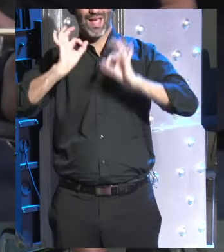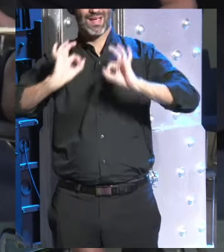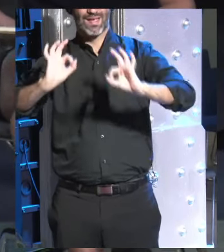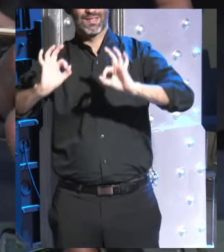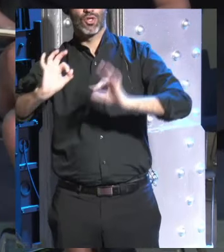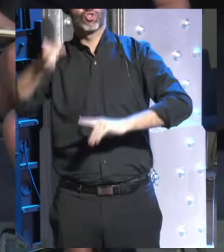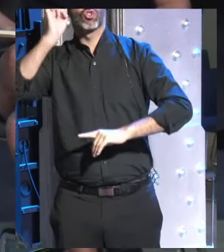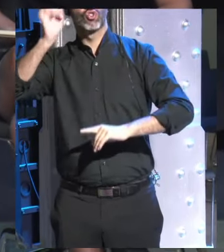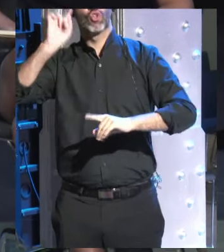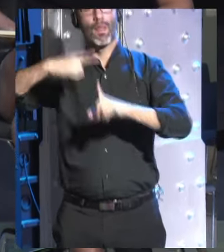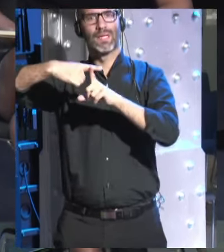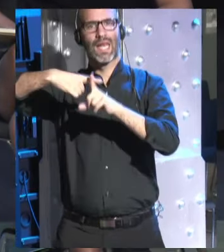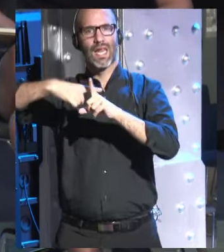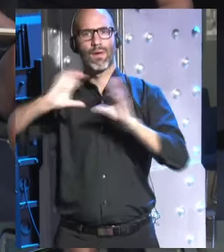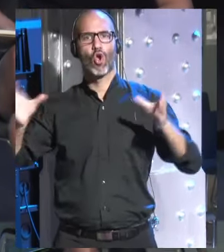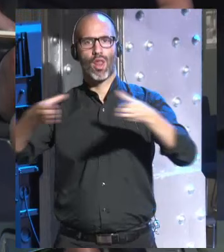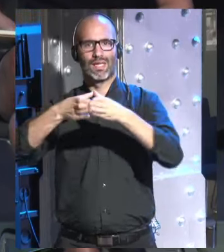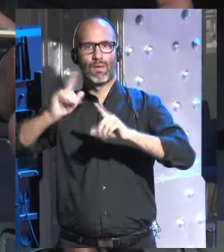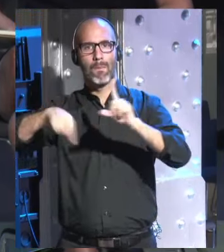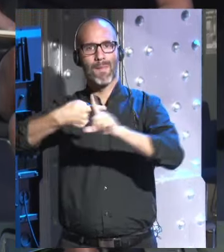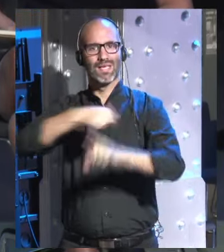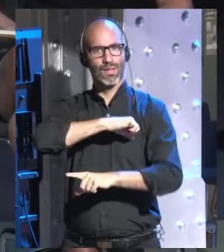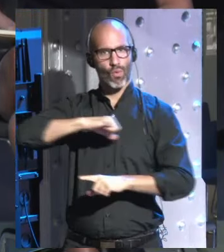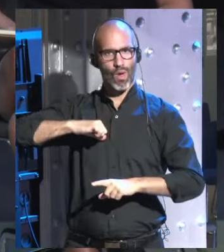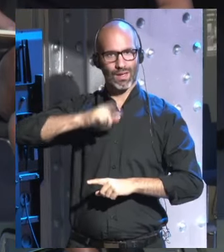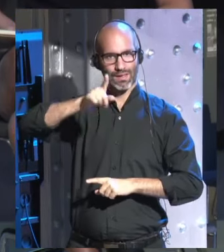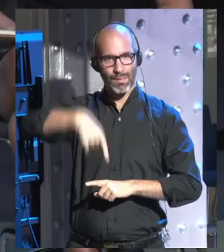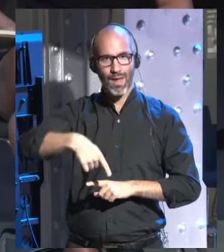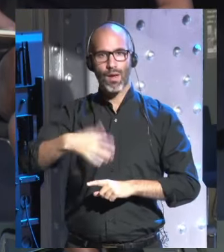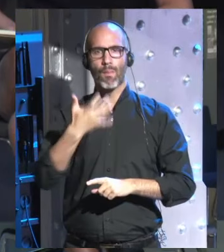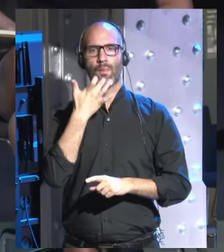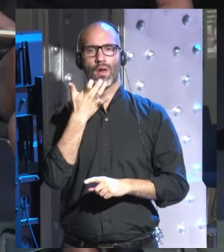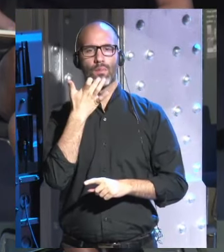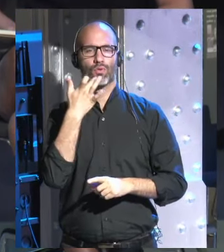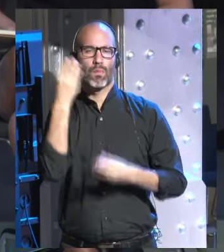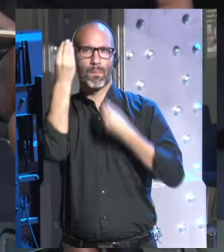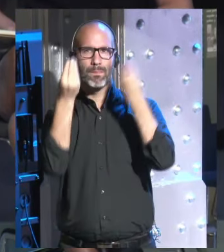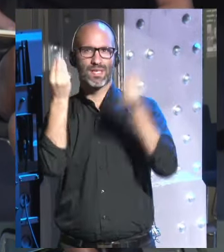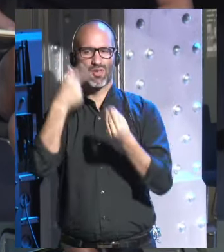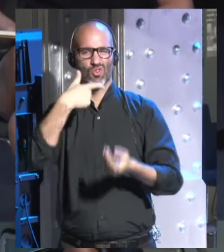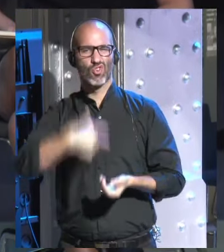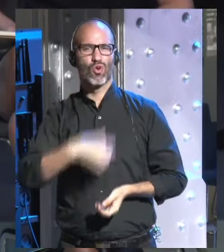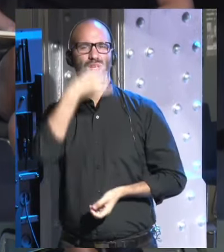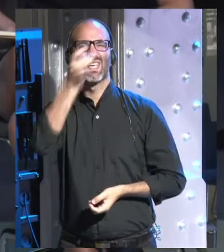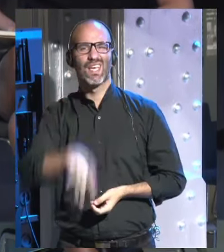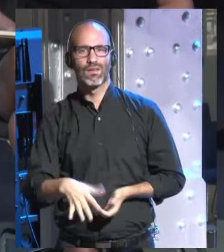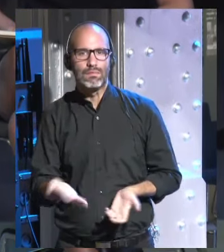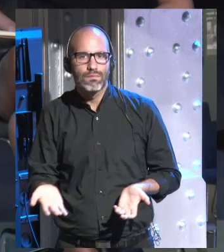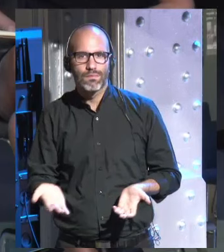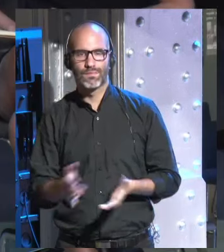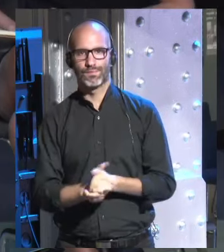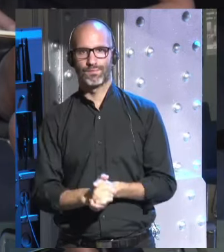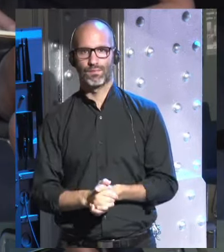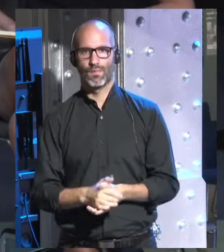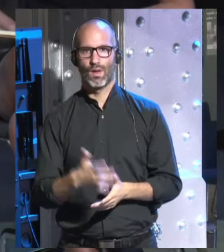así no solo a nivel colectivo sino a nivel individual por ejemplo te preguntas ¿quién soy yo? y